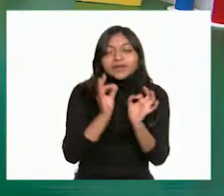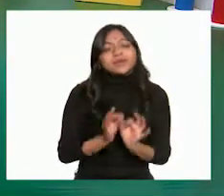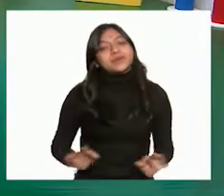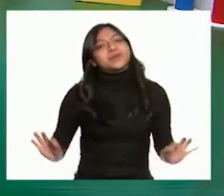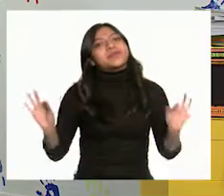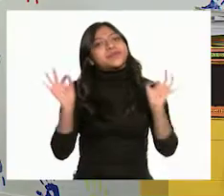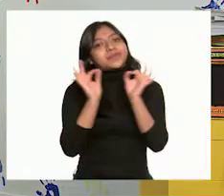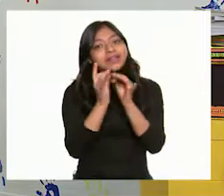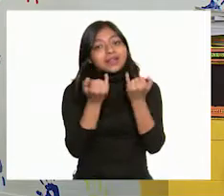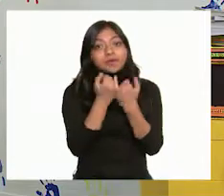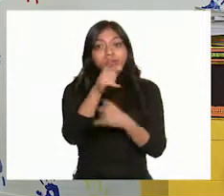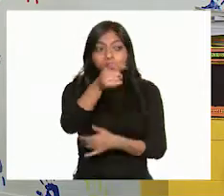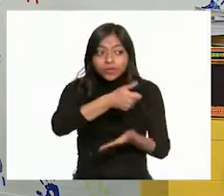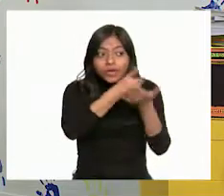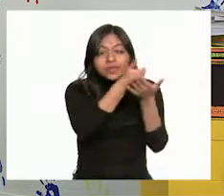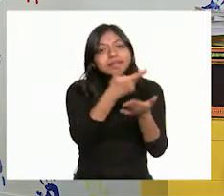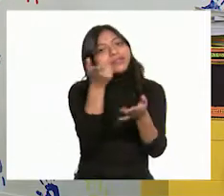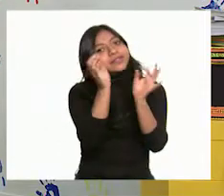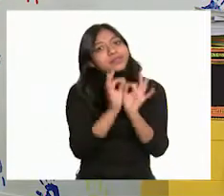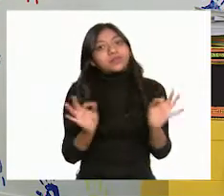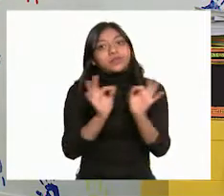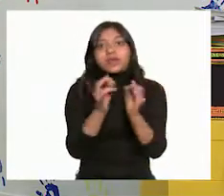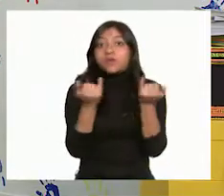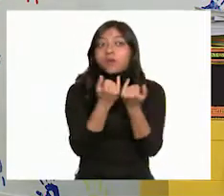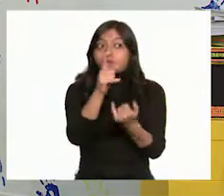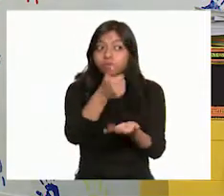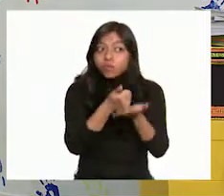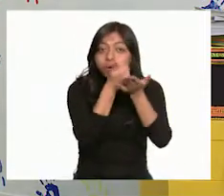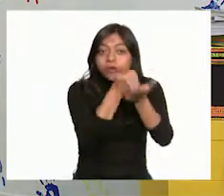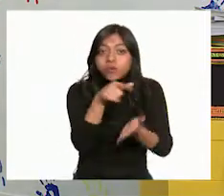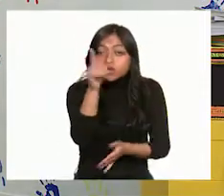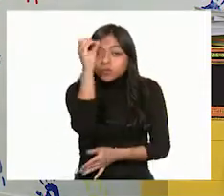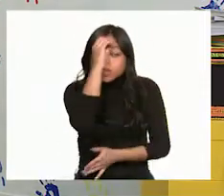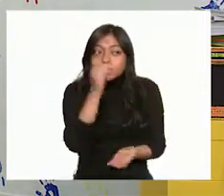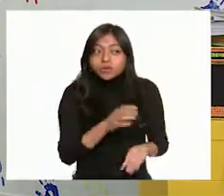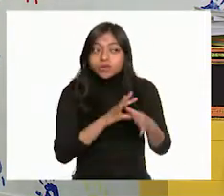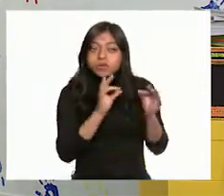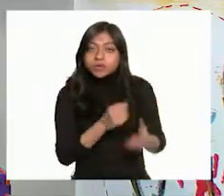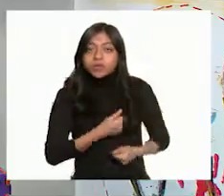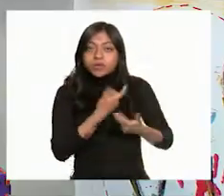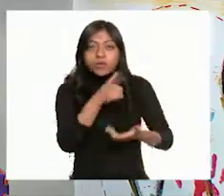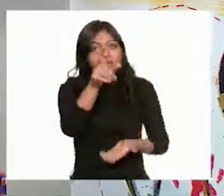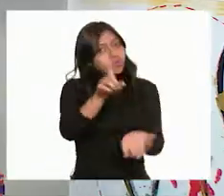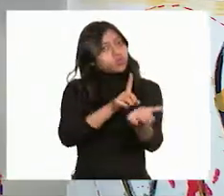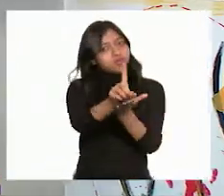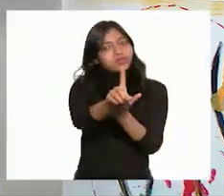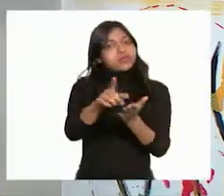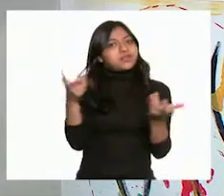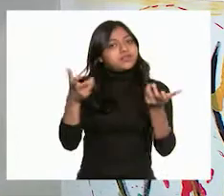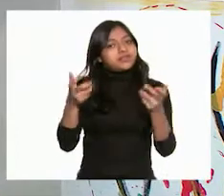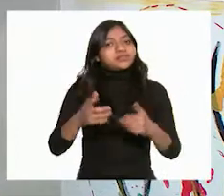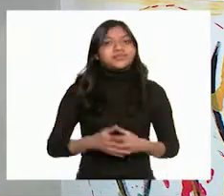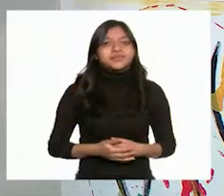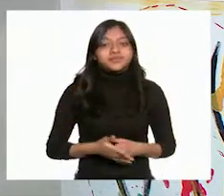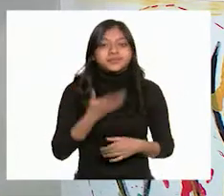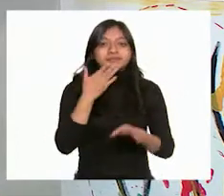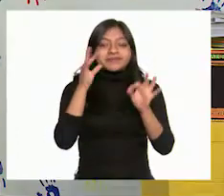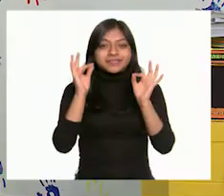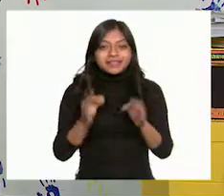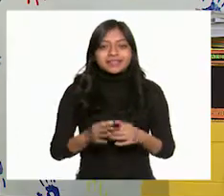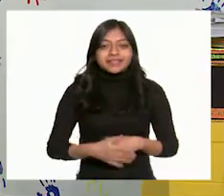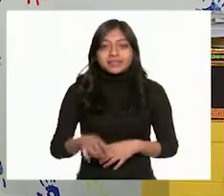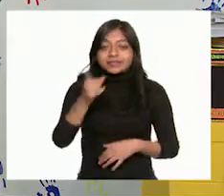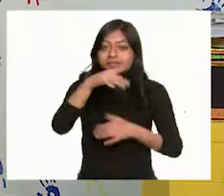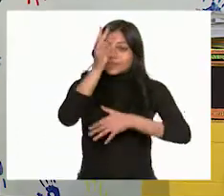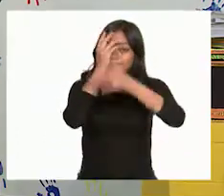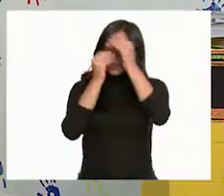y su participación también y es su derecho. Sigamos aprendiendo. Sí. Sí. Y con esto